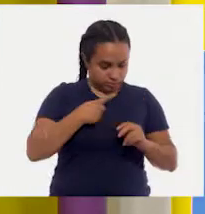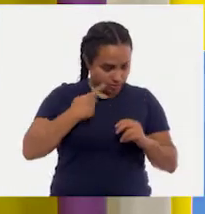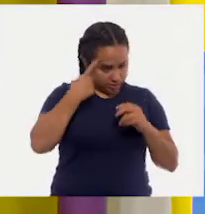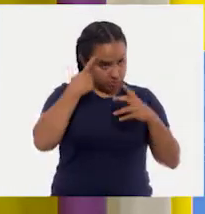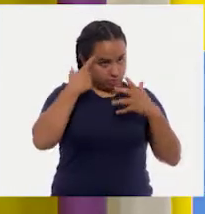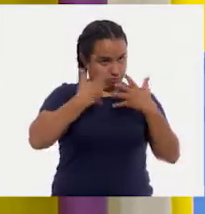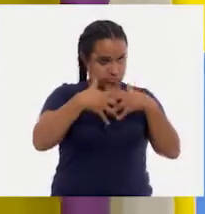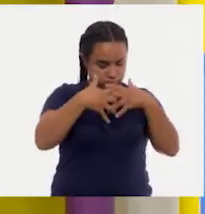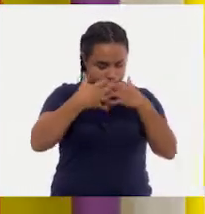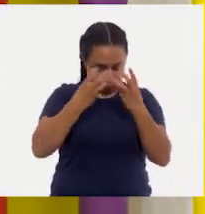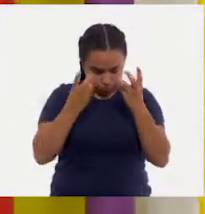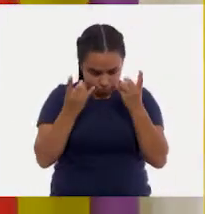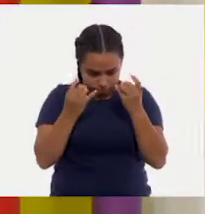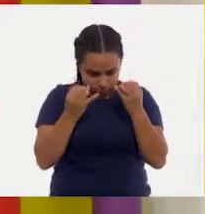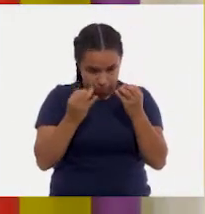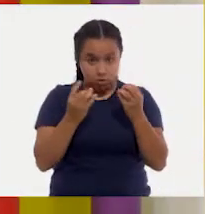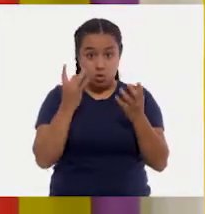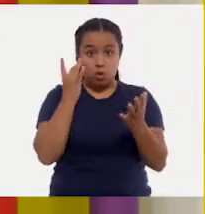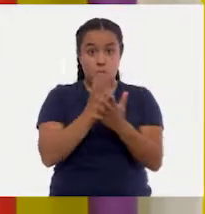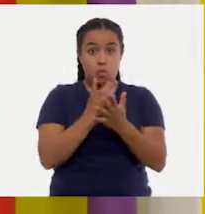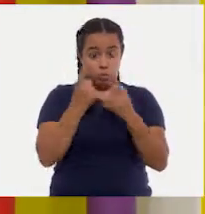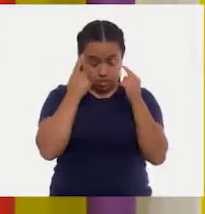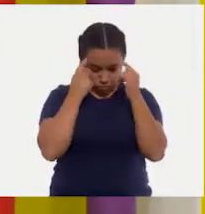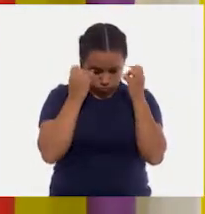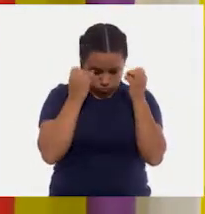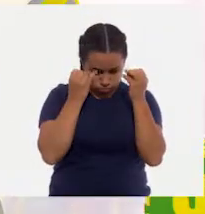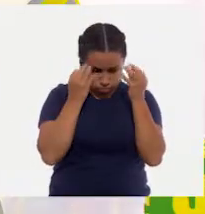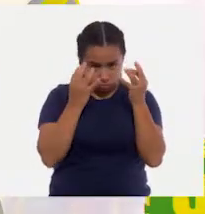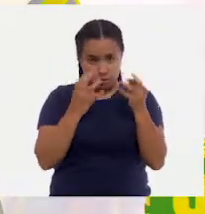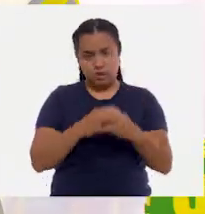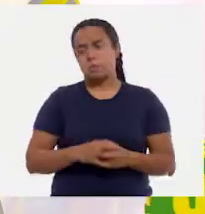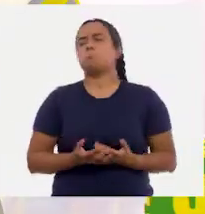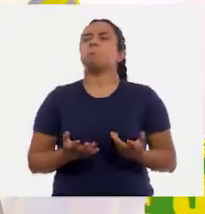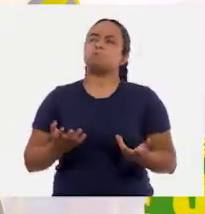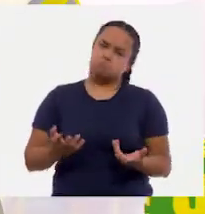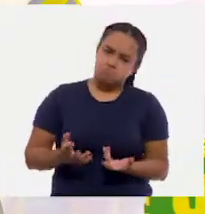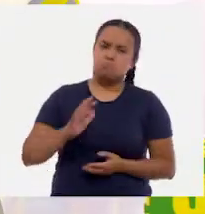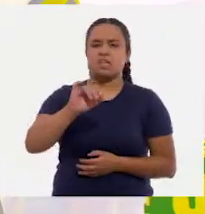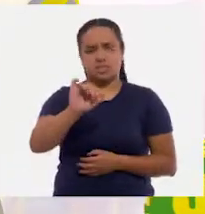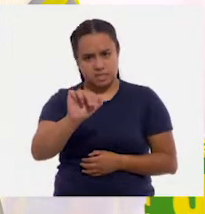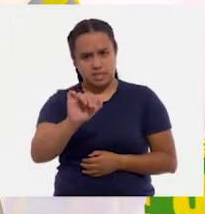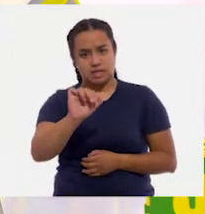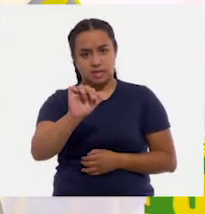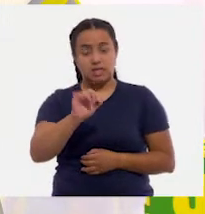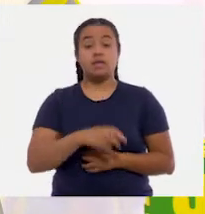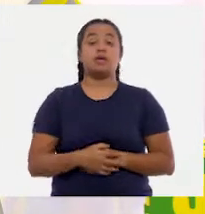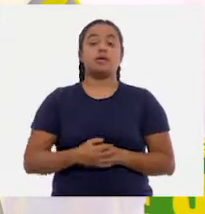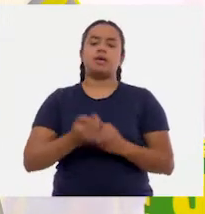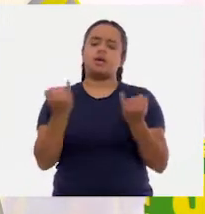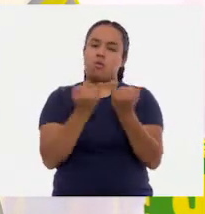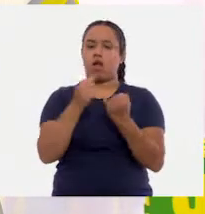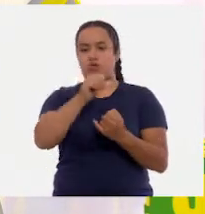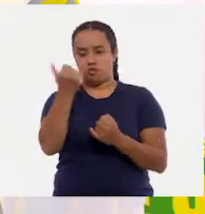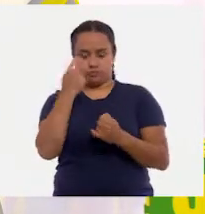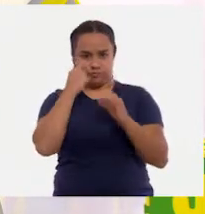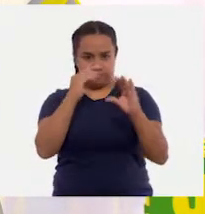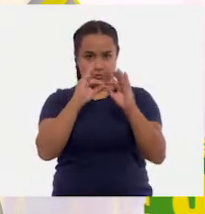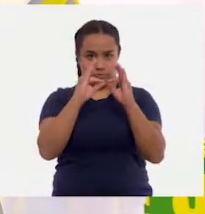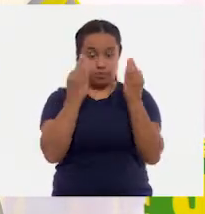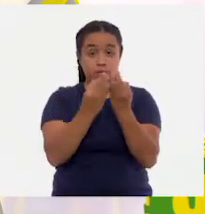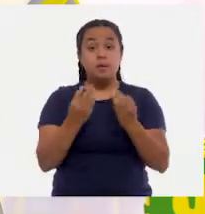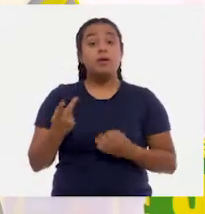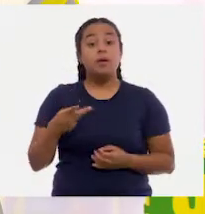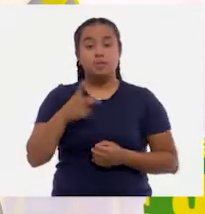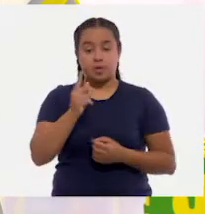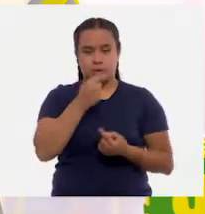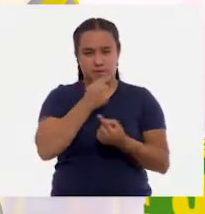operaciones solo con nuestra mente. Bueno, aparte sí, con nuestra mente y de otra manera. Pero mira, ¿qué te parece si